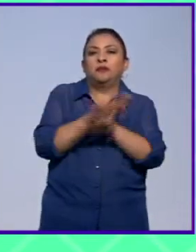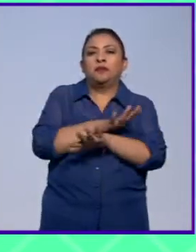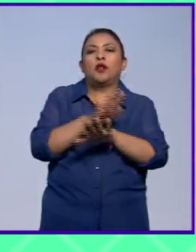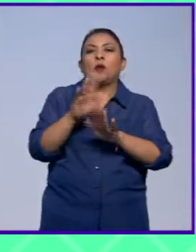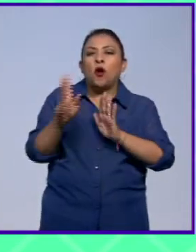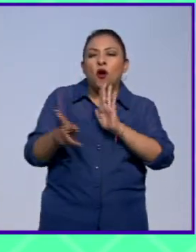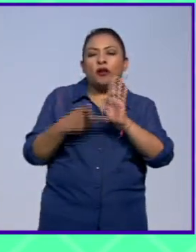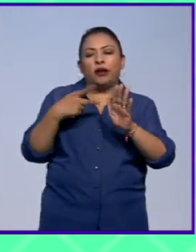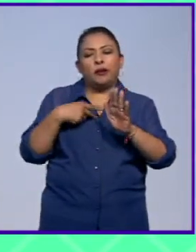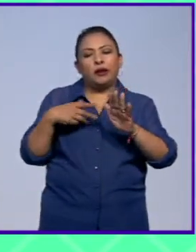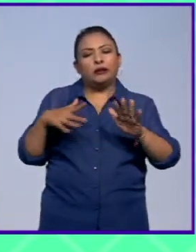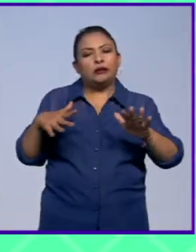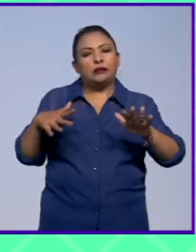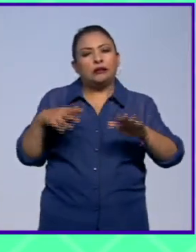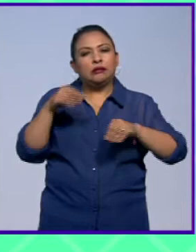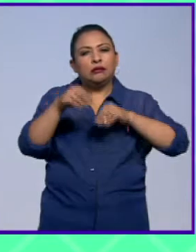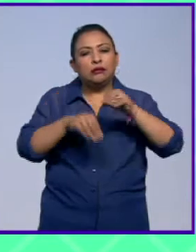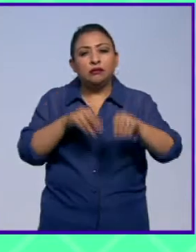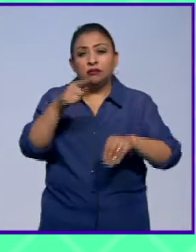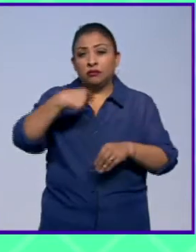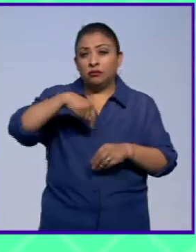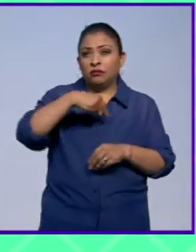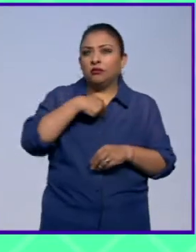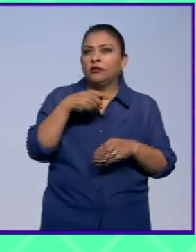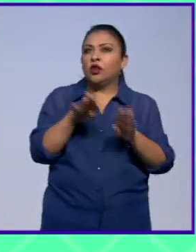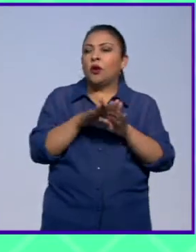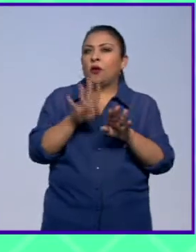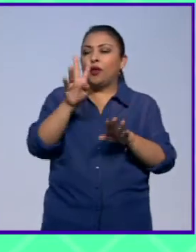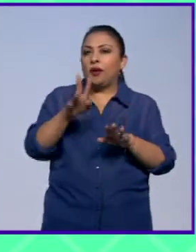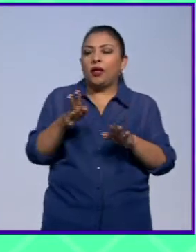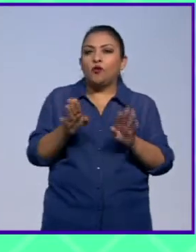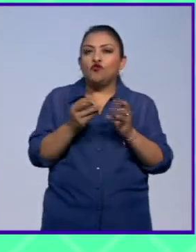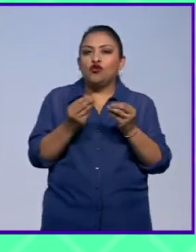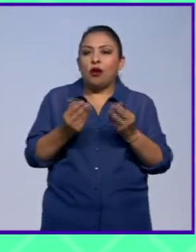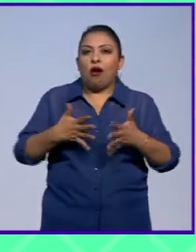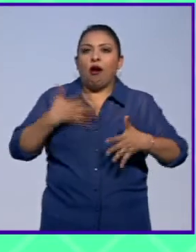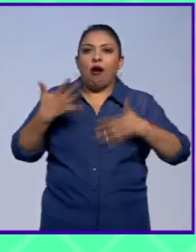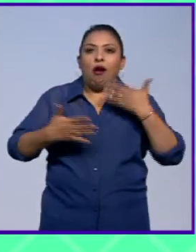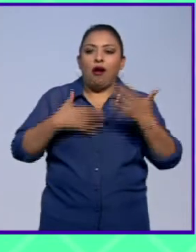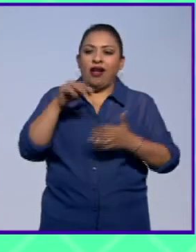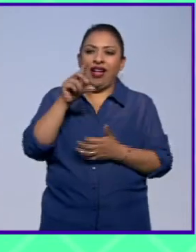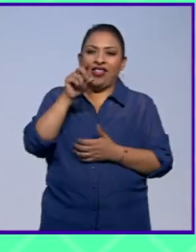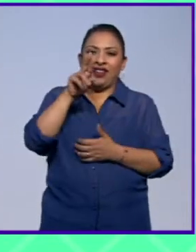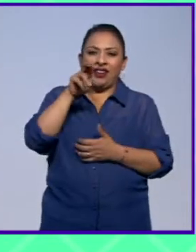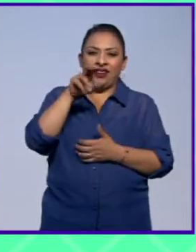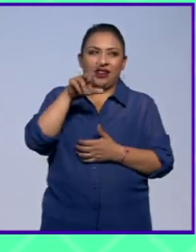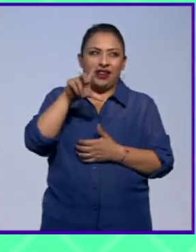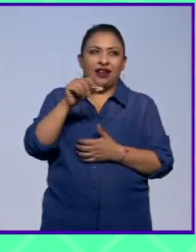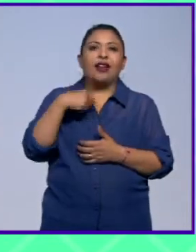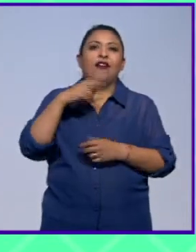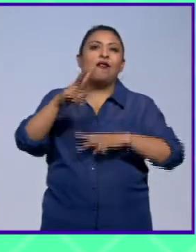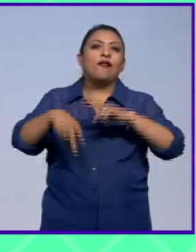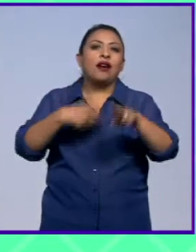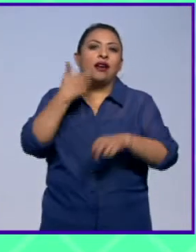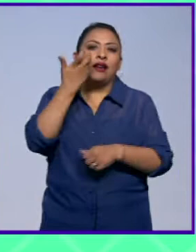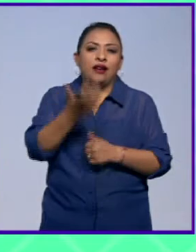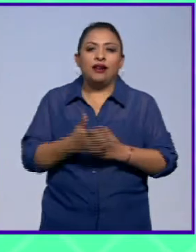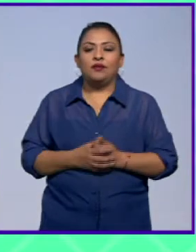reinventarnos, pues para nosotros es como adrenalina pura, ¿no? Y es lo que un poco nos hace ir a adrenalina.